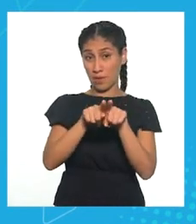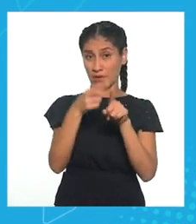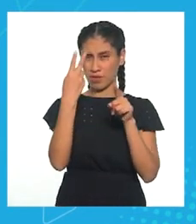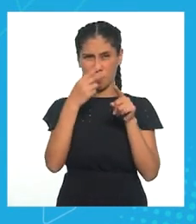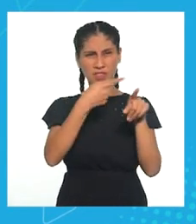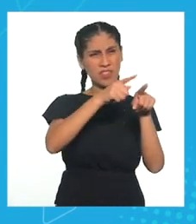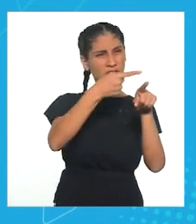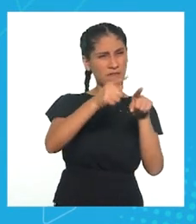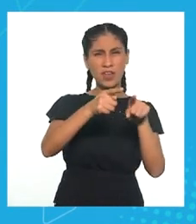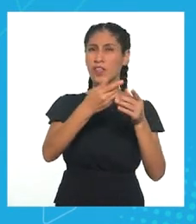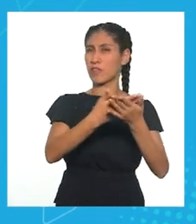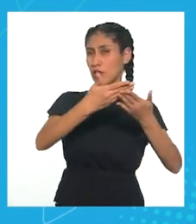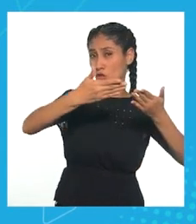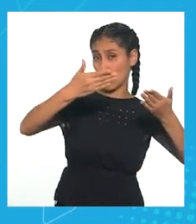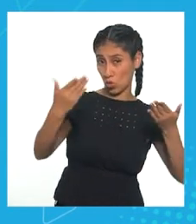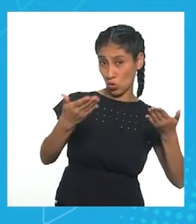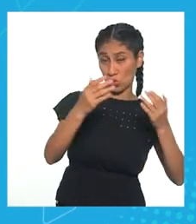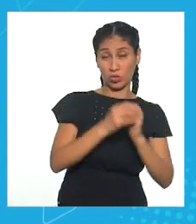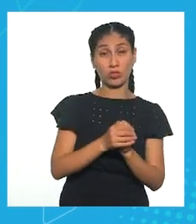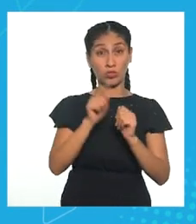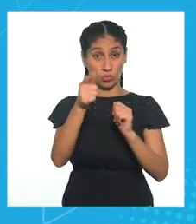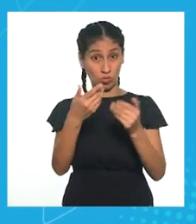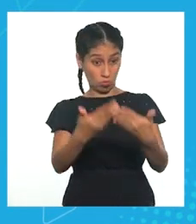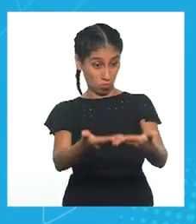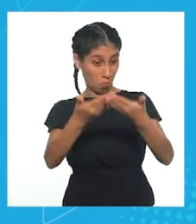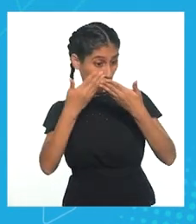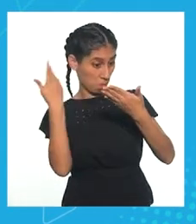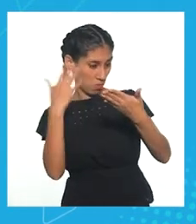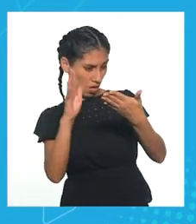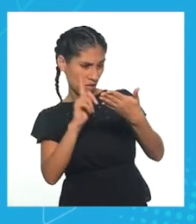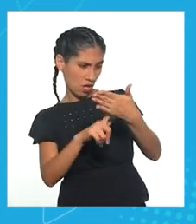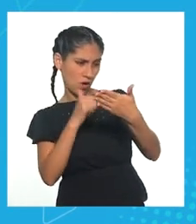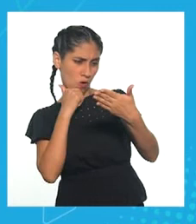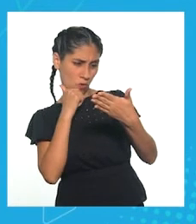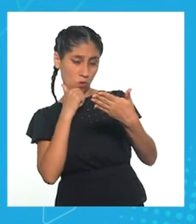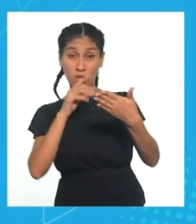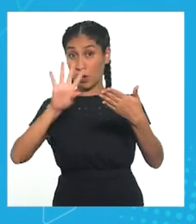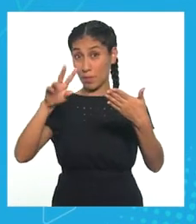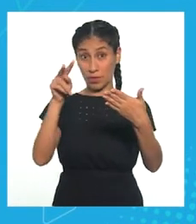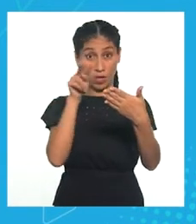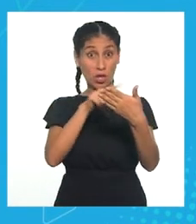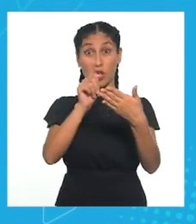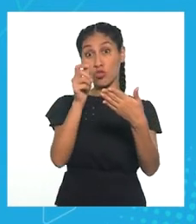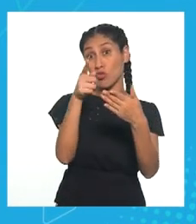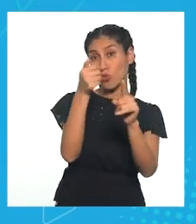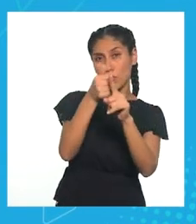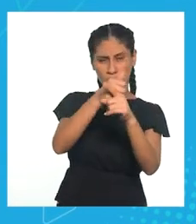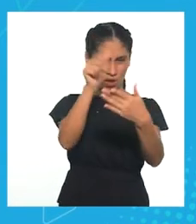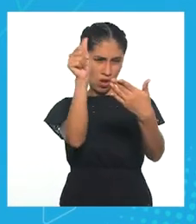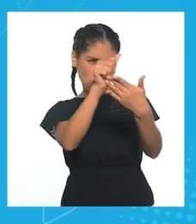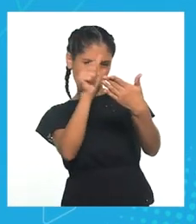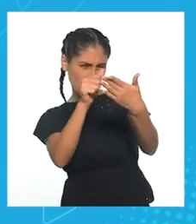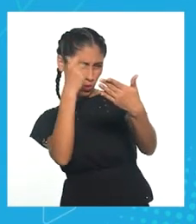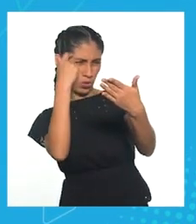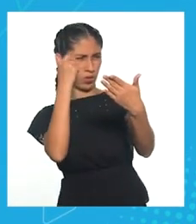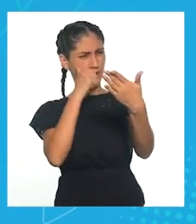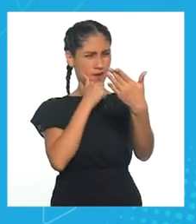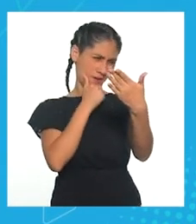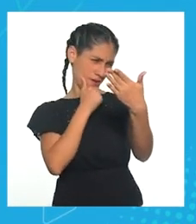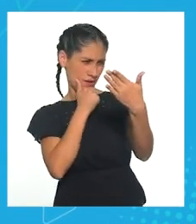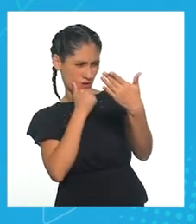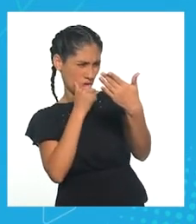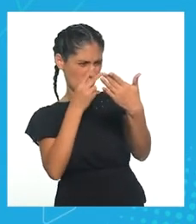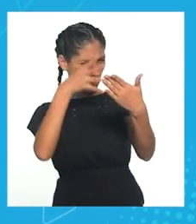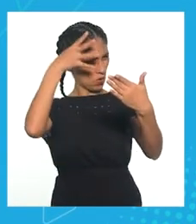demás. Teniendo el producto en nuestras manos o siquiera poder verlo en un papel, puede producir todo tipo de ideas